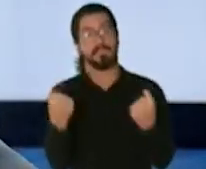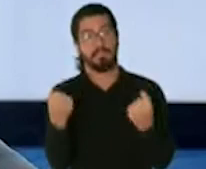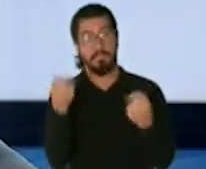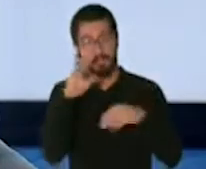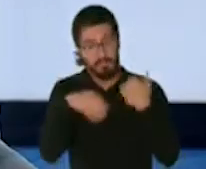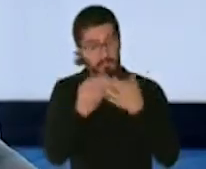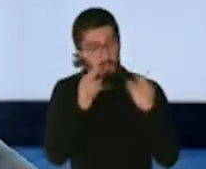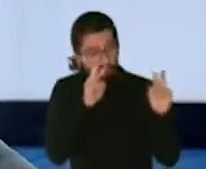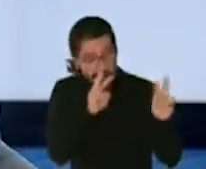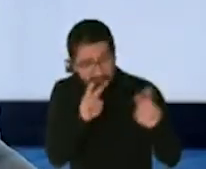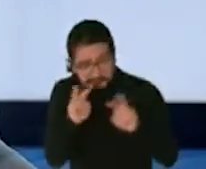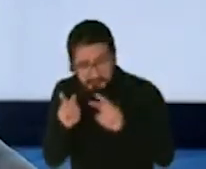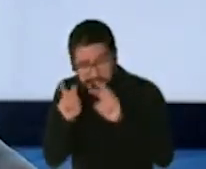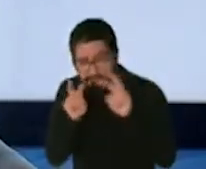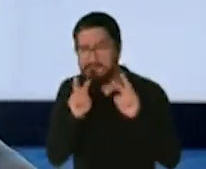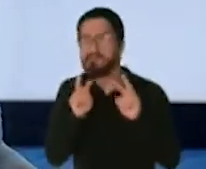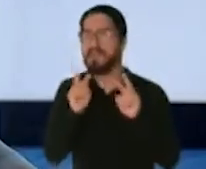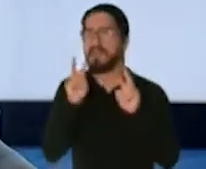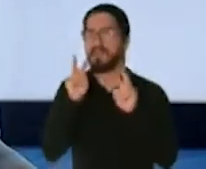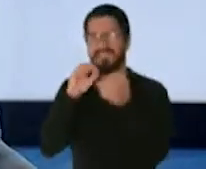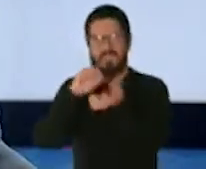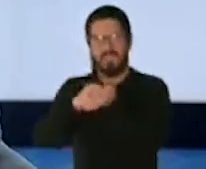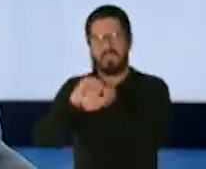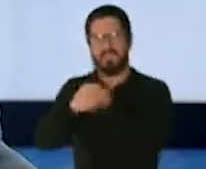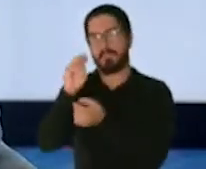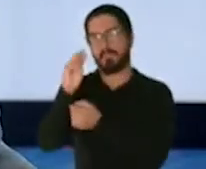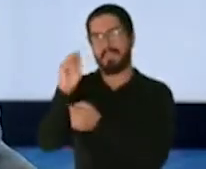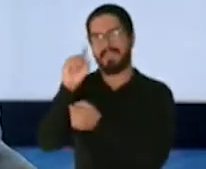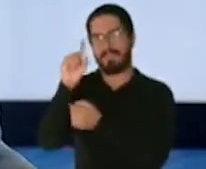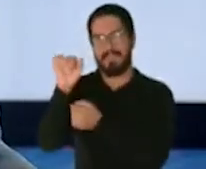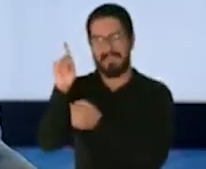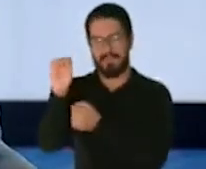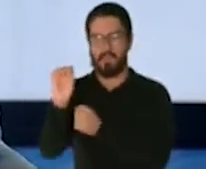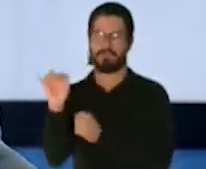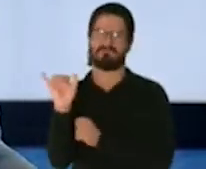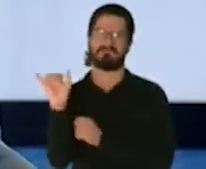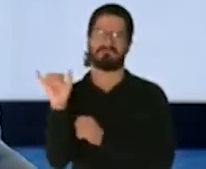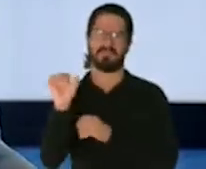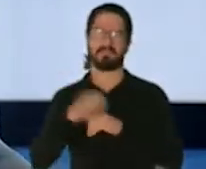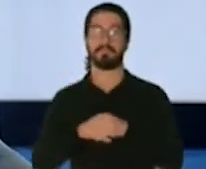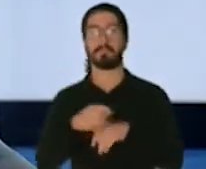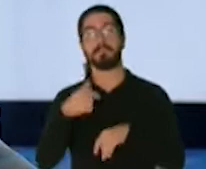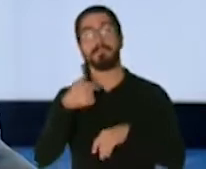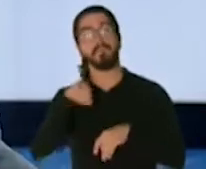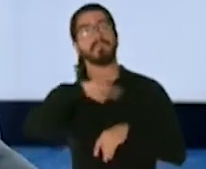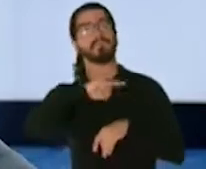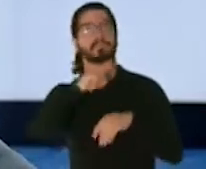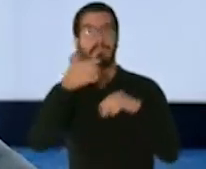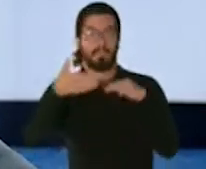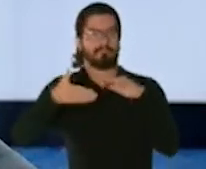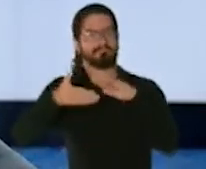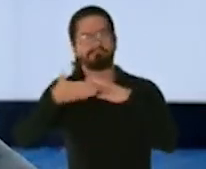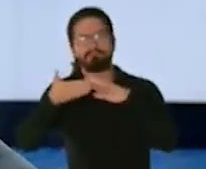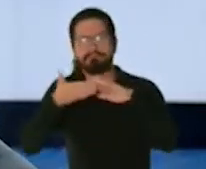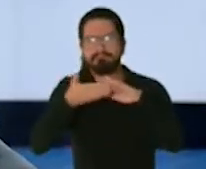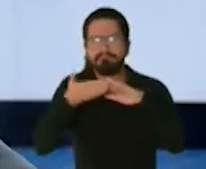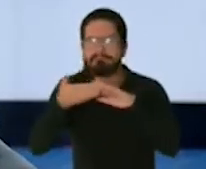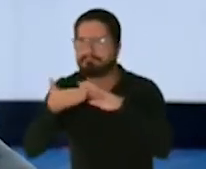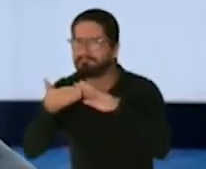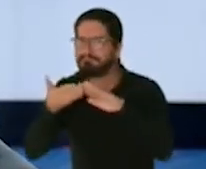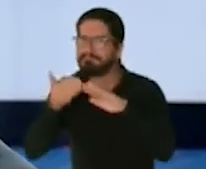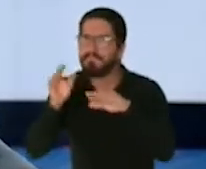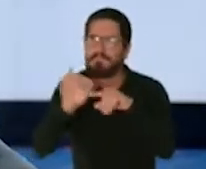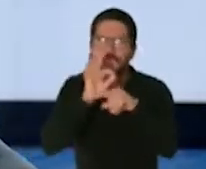pendientes, y me llado ni hablar, nosotros no estamos todavía ejerciendo nuestras funciones, hablo mi equipo, el equipo que yo he estado